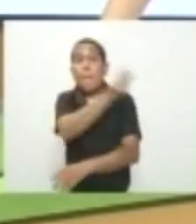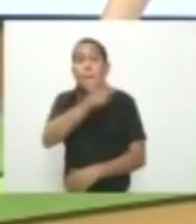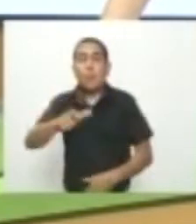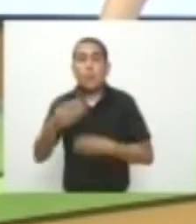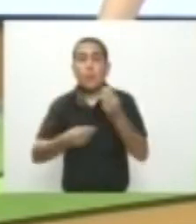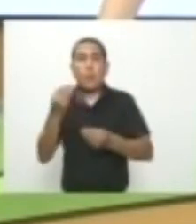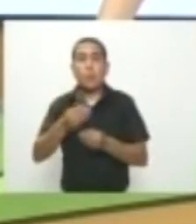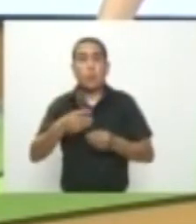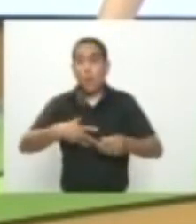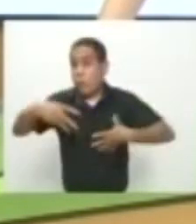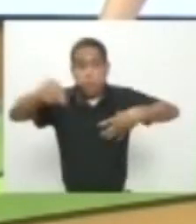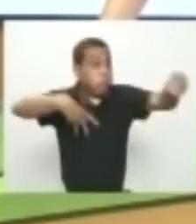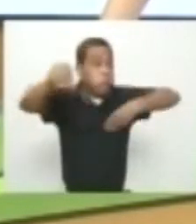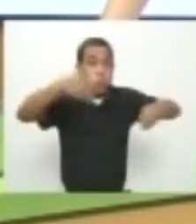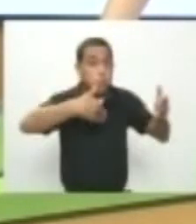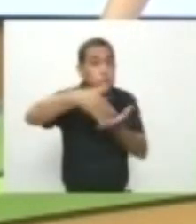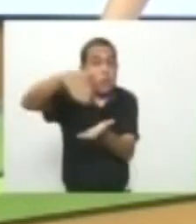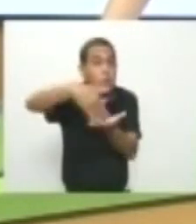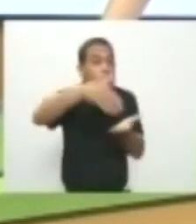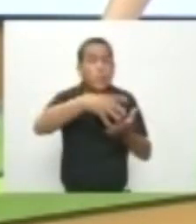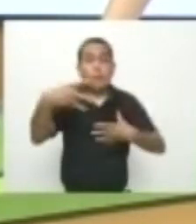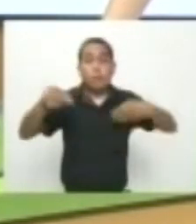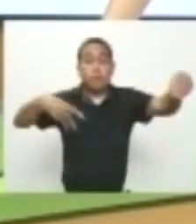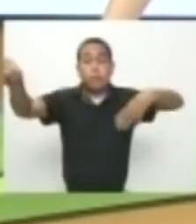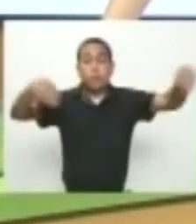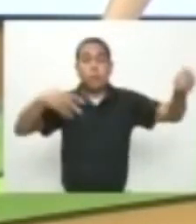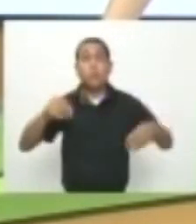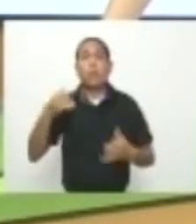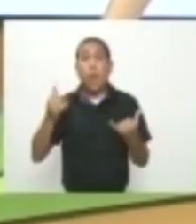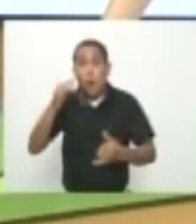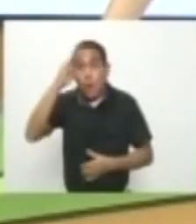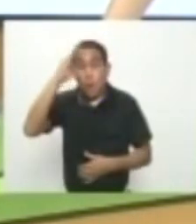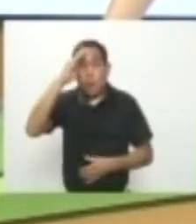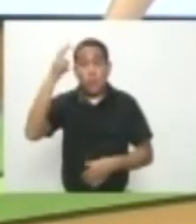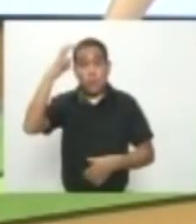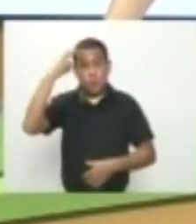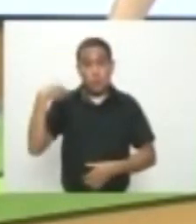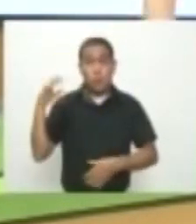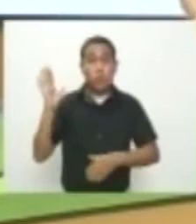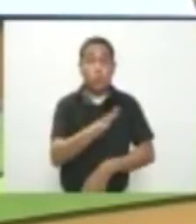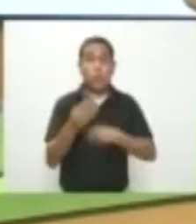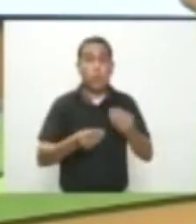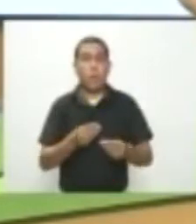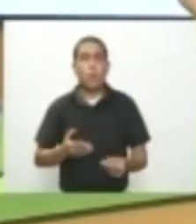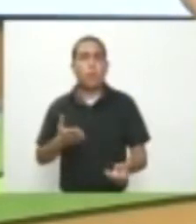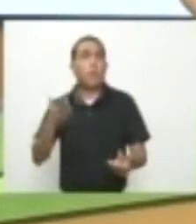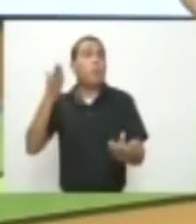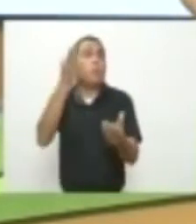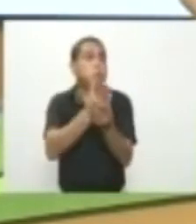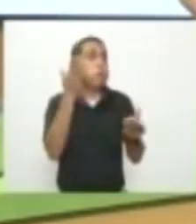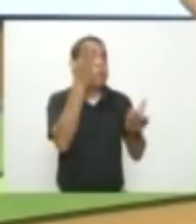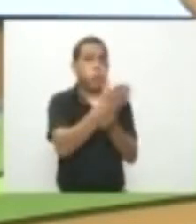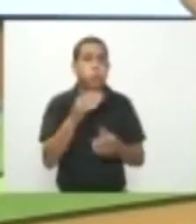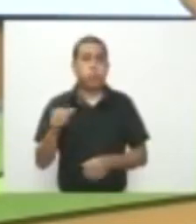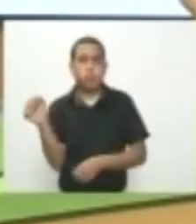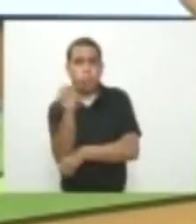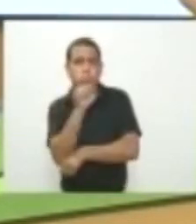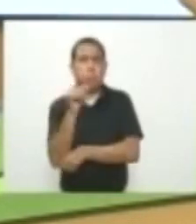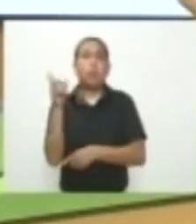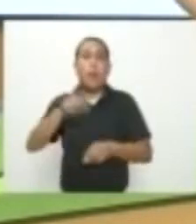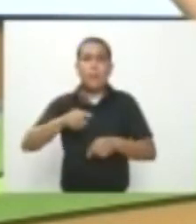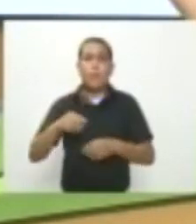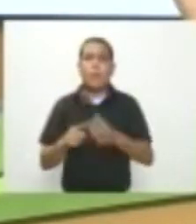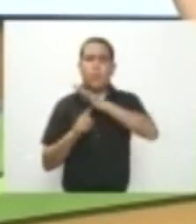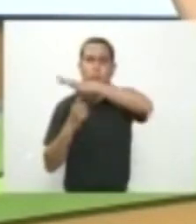Tuvieron que ser evacuados Mire precisamente En esos momentos La policía inglesa Se ha desplazado Hasta el lugar Con unidades terrestres Y aéreas